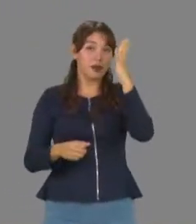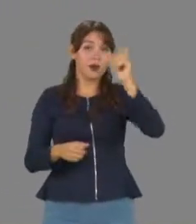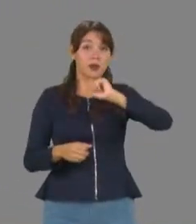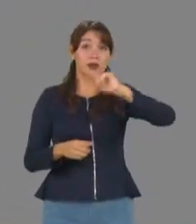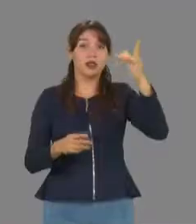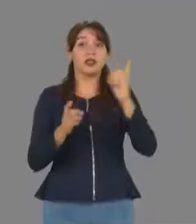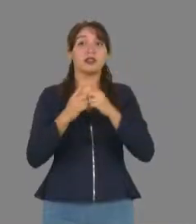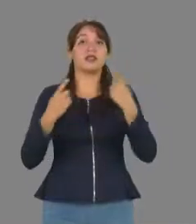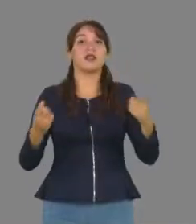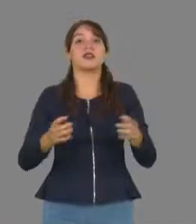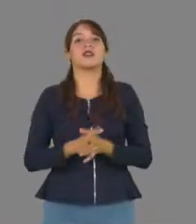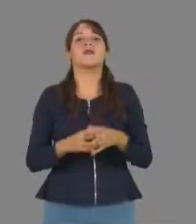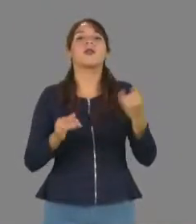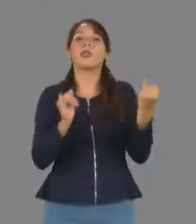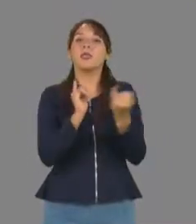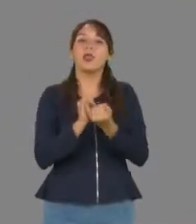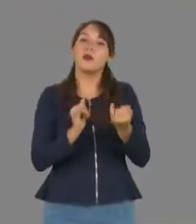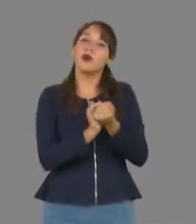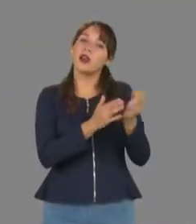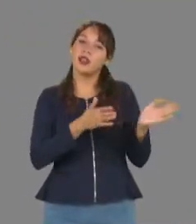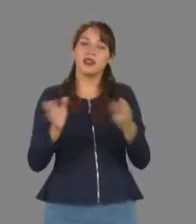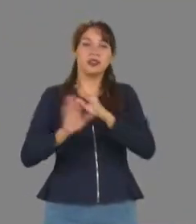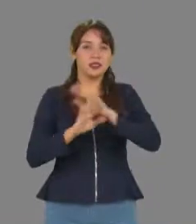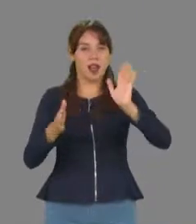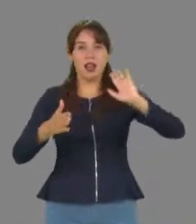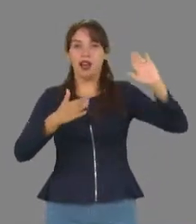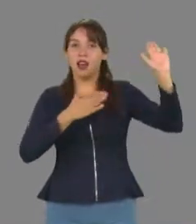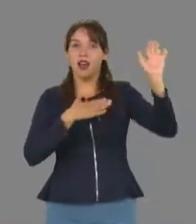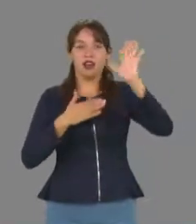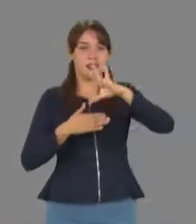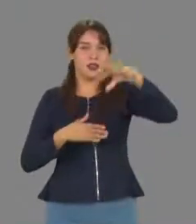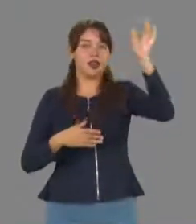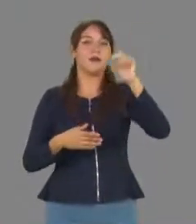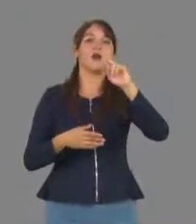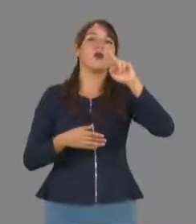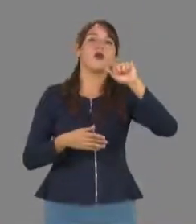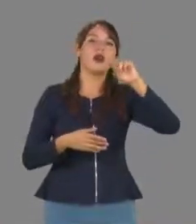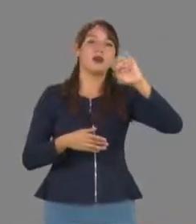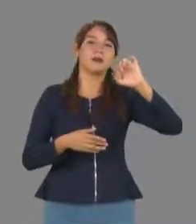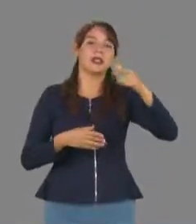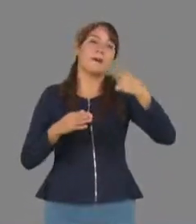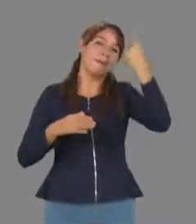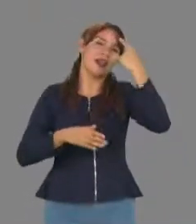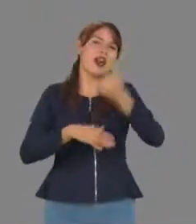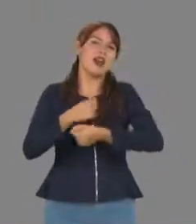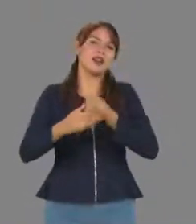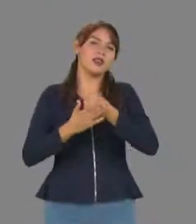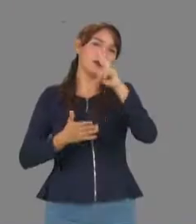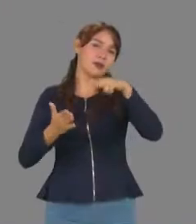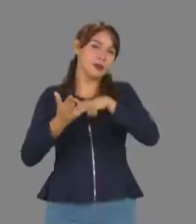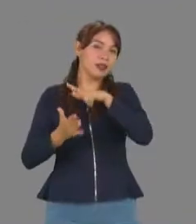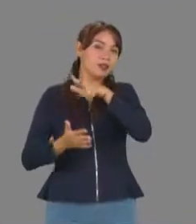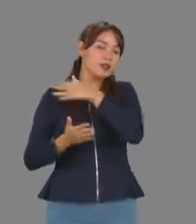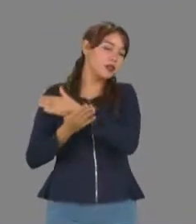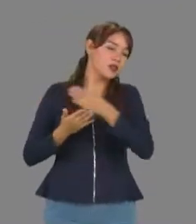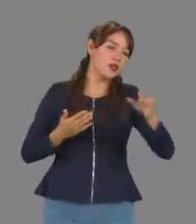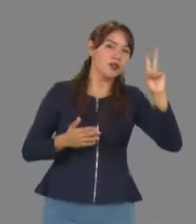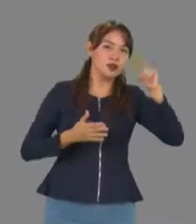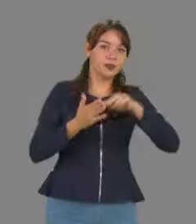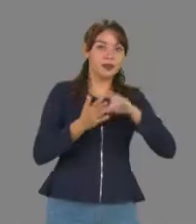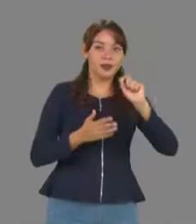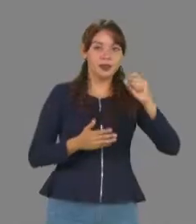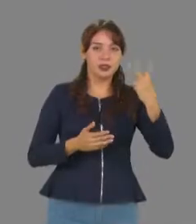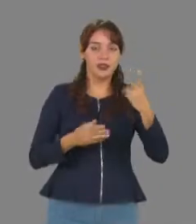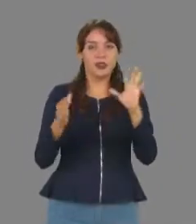parte, luego de rendir la protesta estatutaria como director de la llamada UAMSE para el periodo 2018-2022, Rogelio